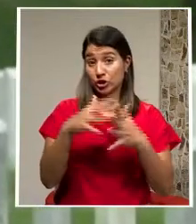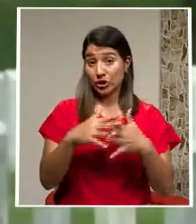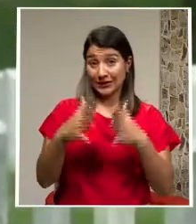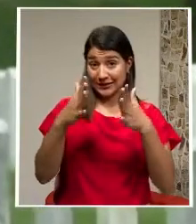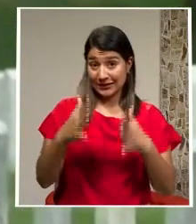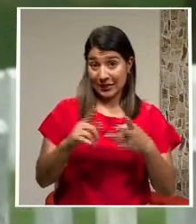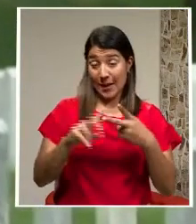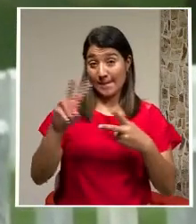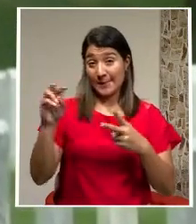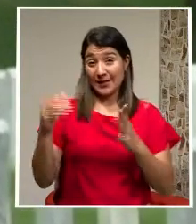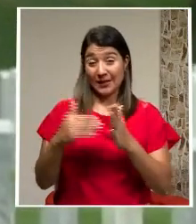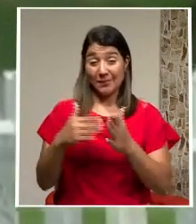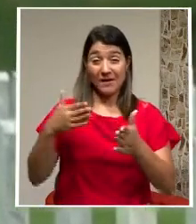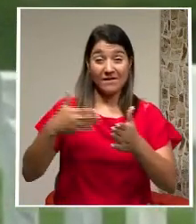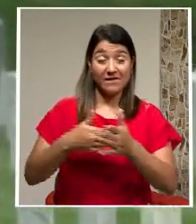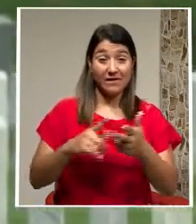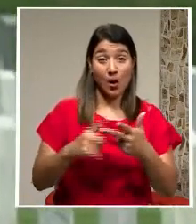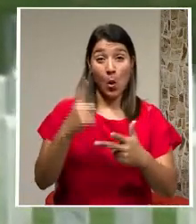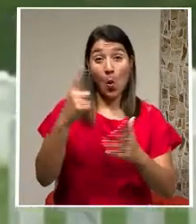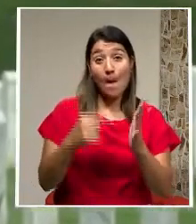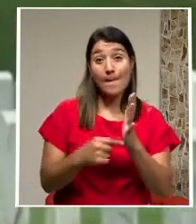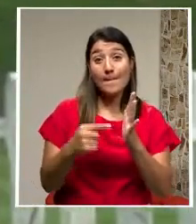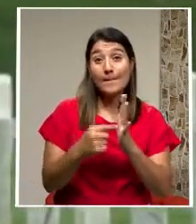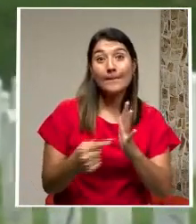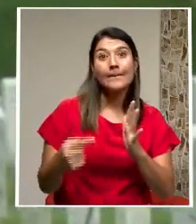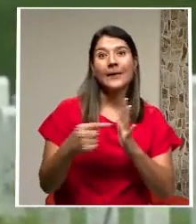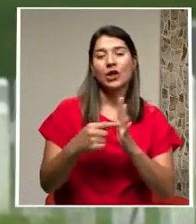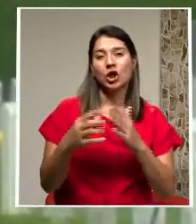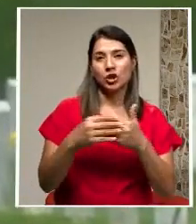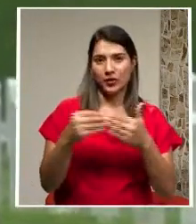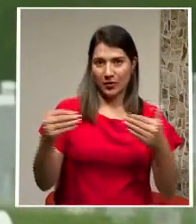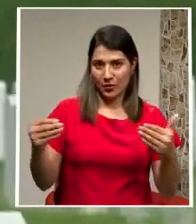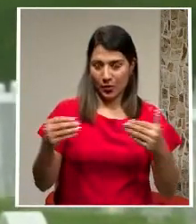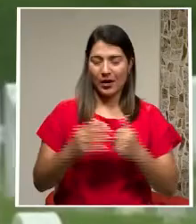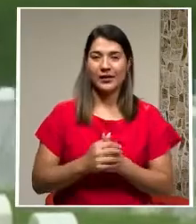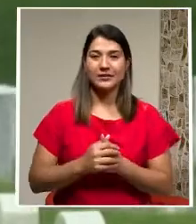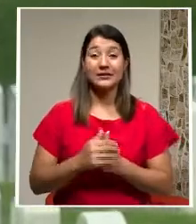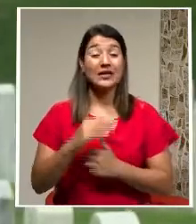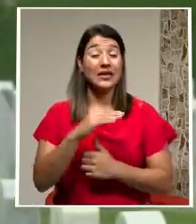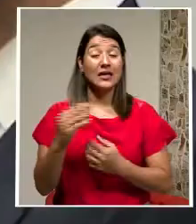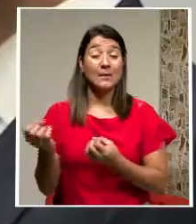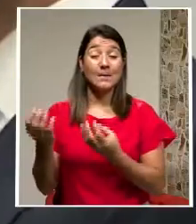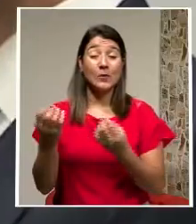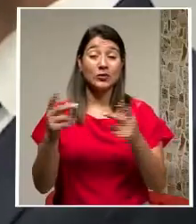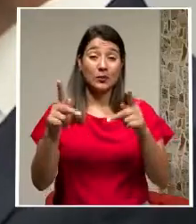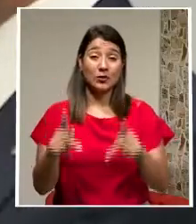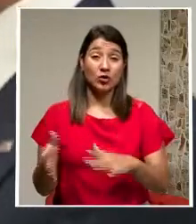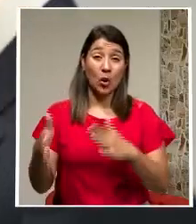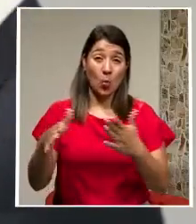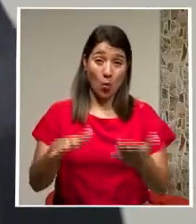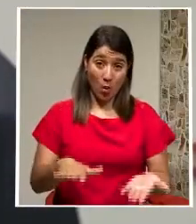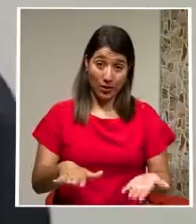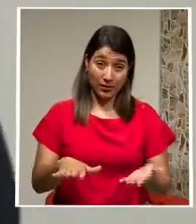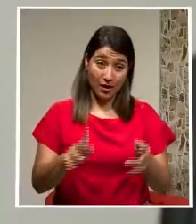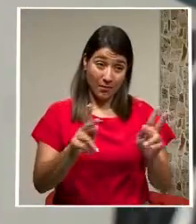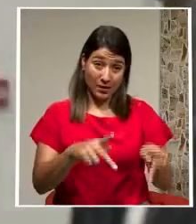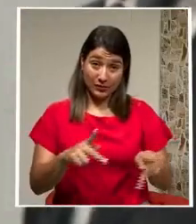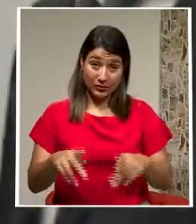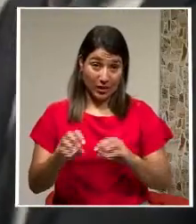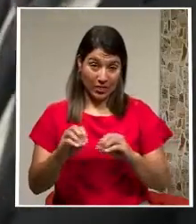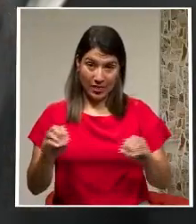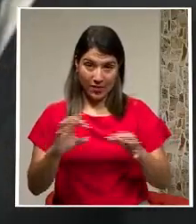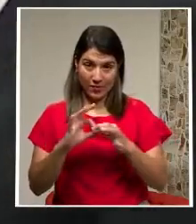Y un billón De dólares Todo ello Sin contar Los miles De muertos Y heridos Civiles Sobre el terreno